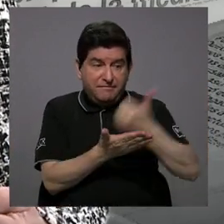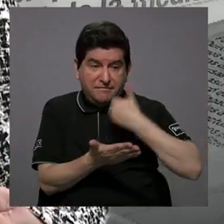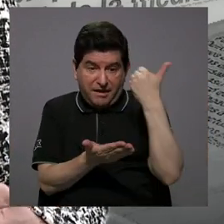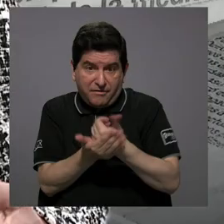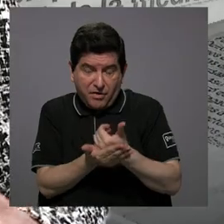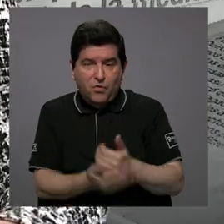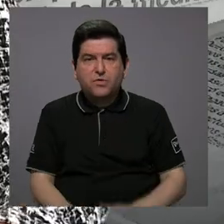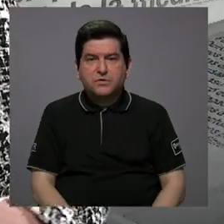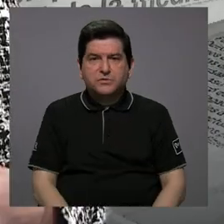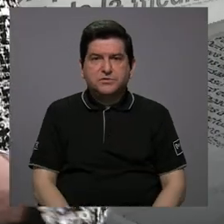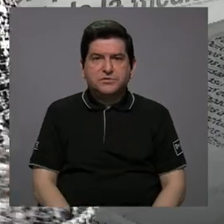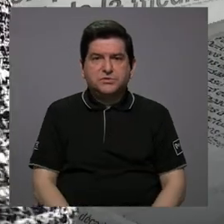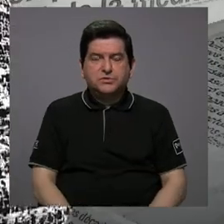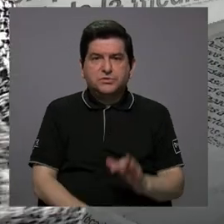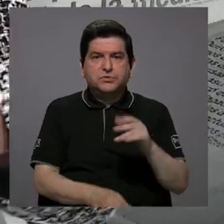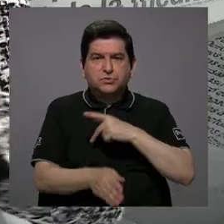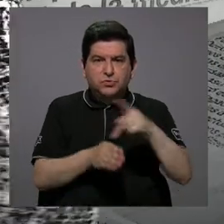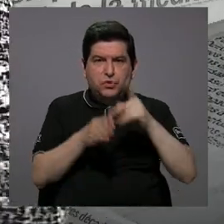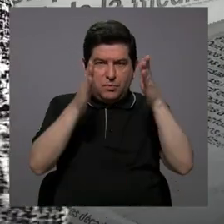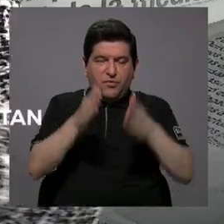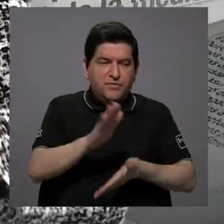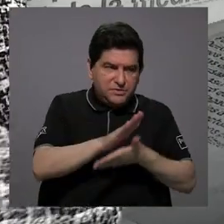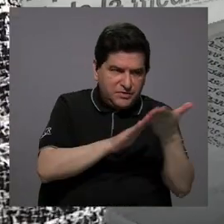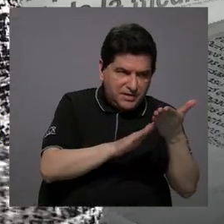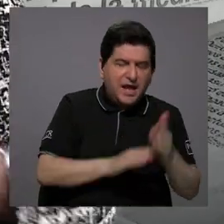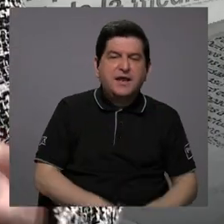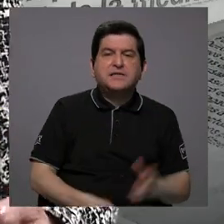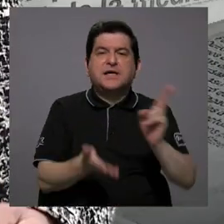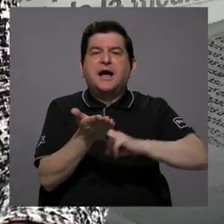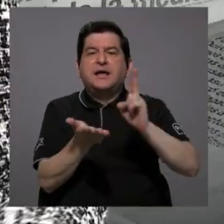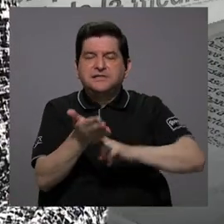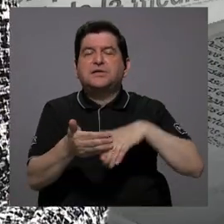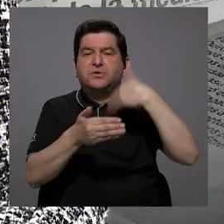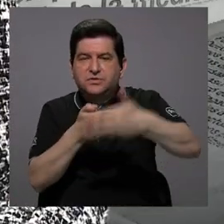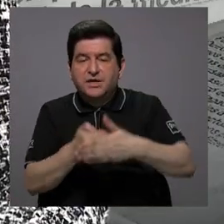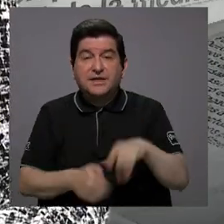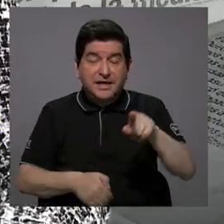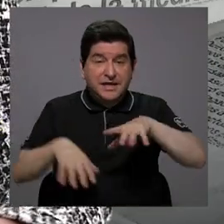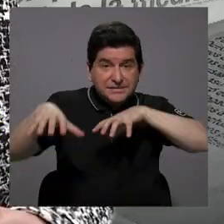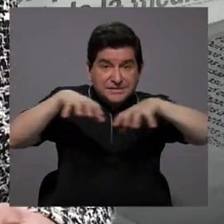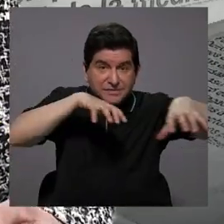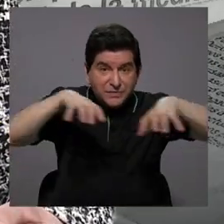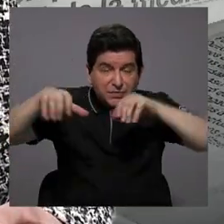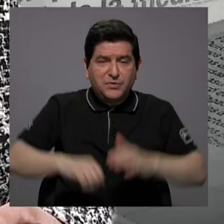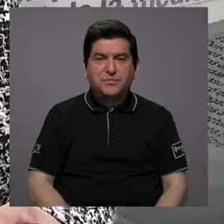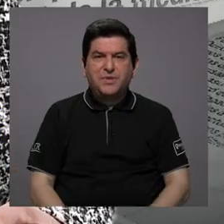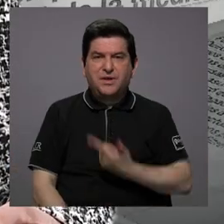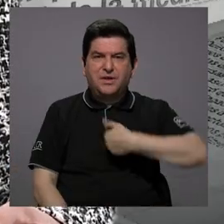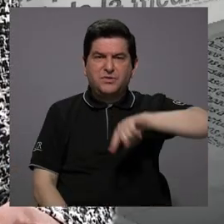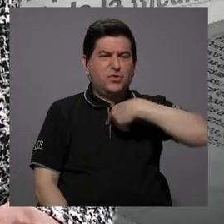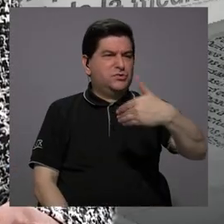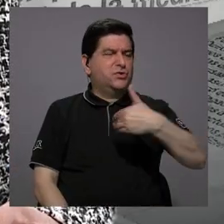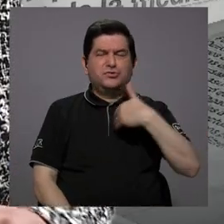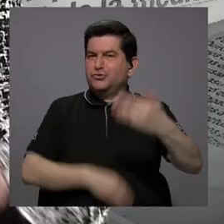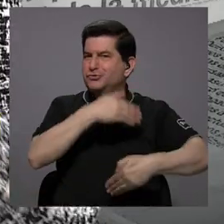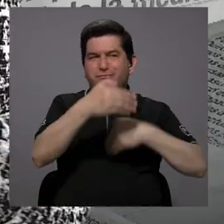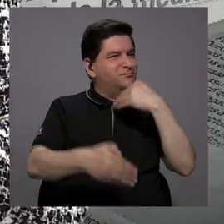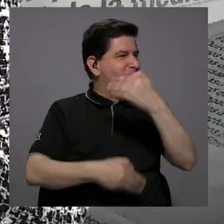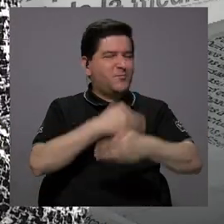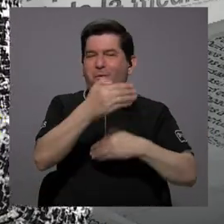pues van saliendo los profesionales, se van contratando y esta movilidad hace que no tengamos un proceso